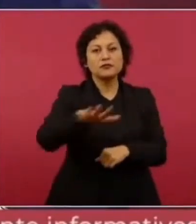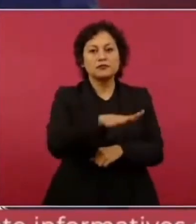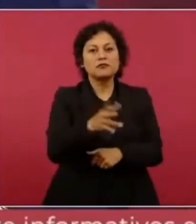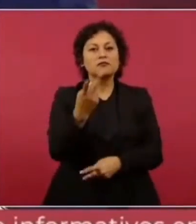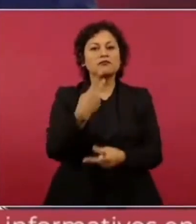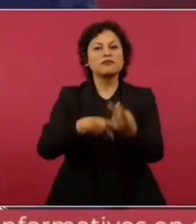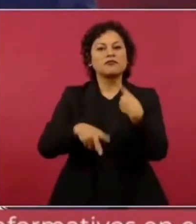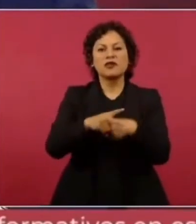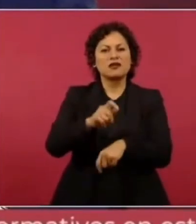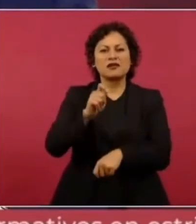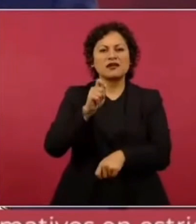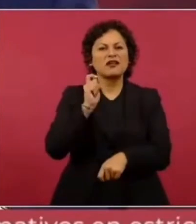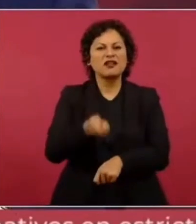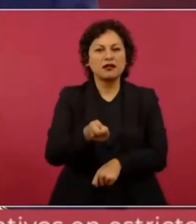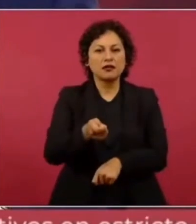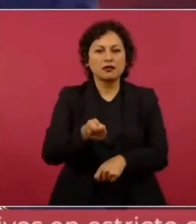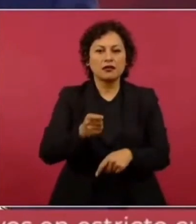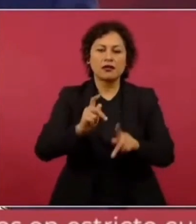tranquilidad